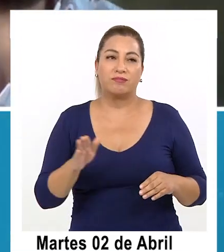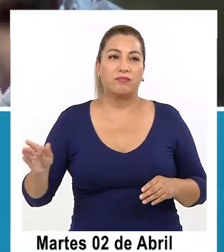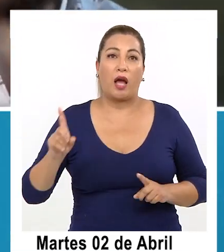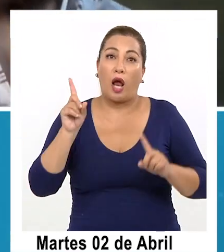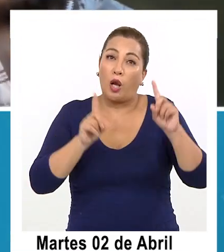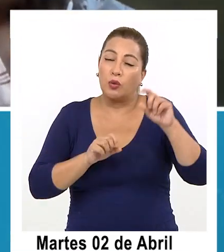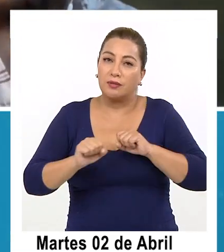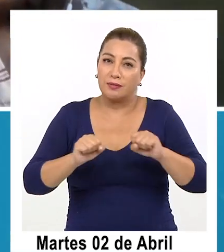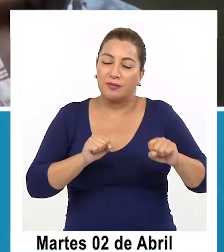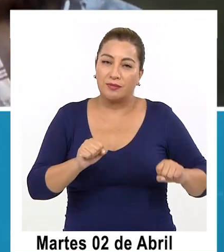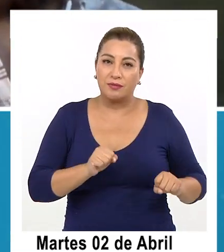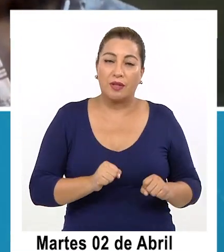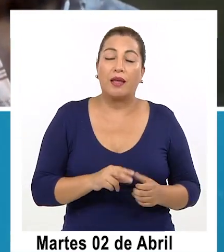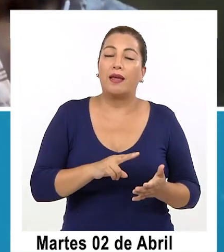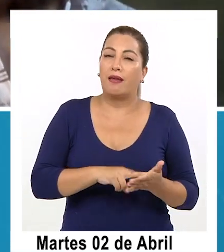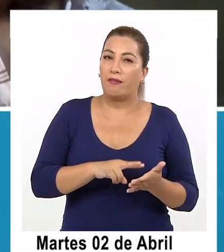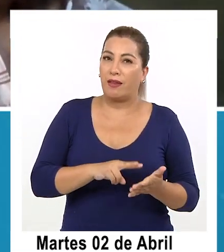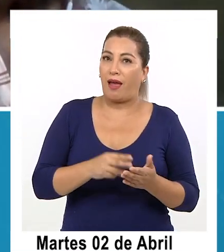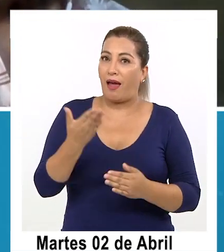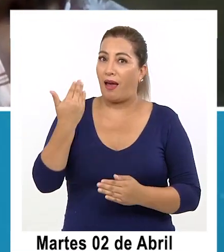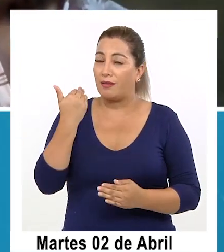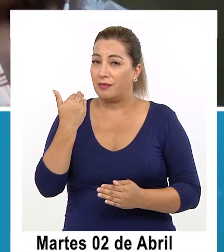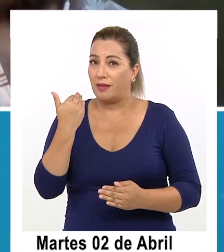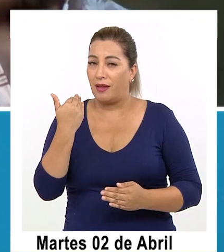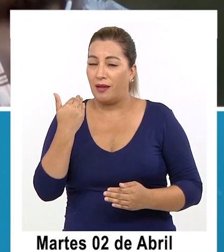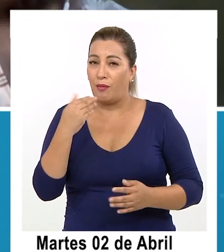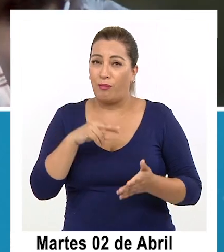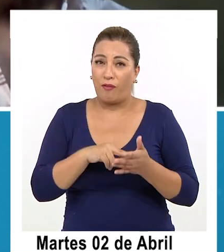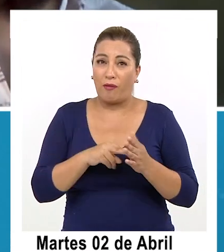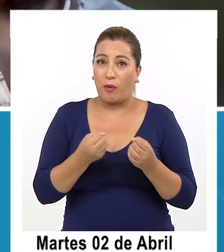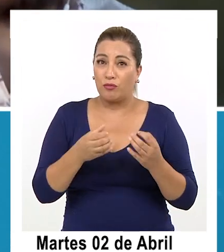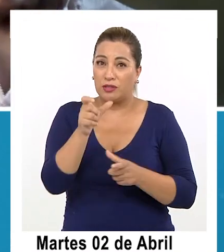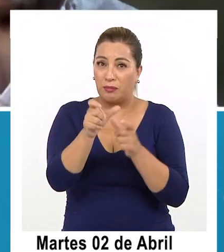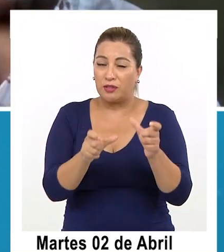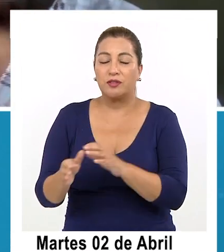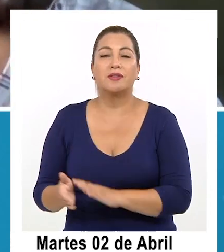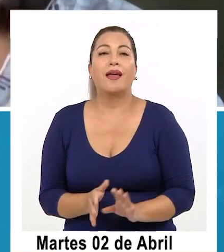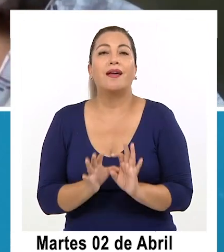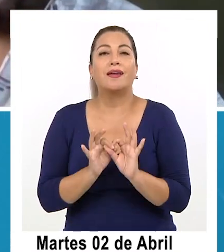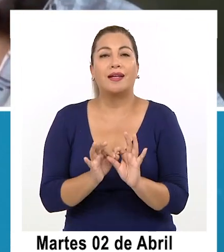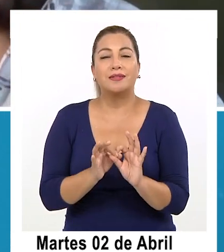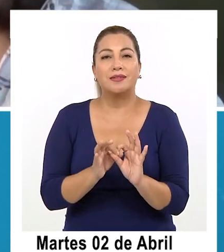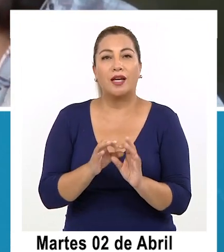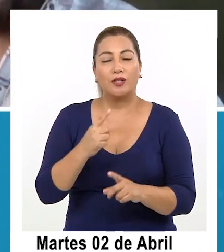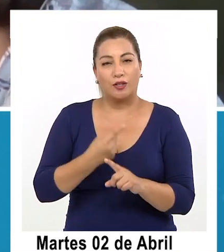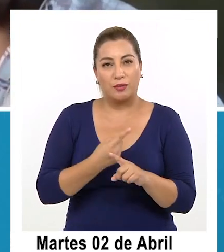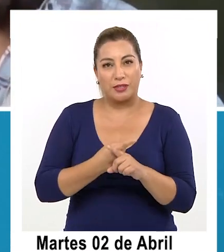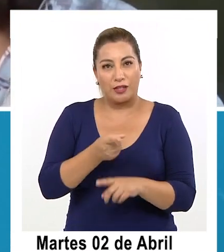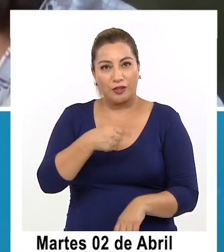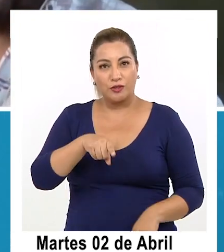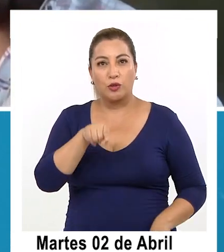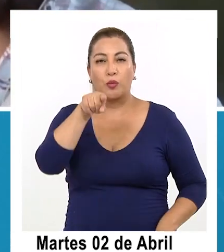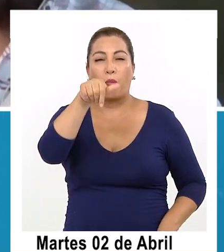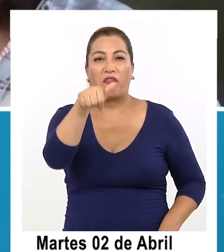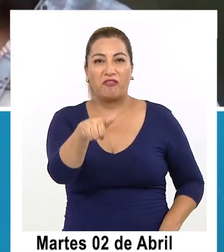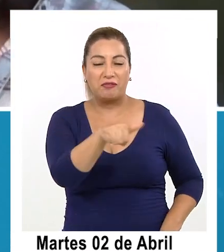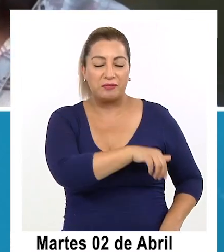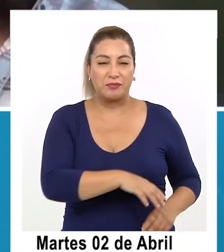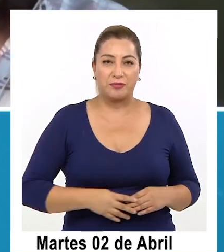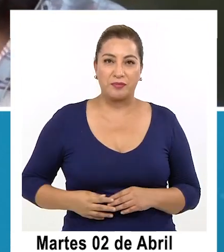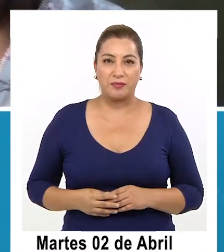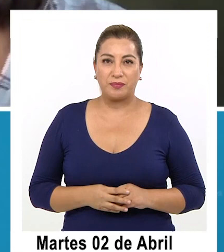magnitud que sin duda impactó mucho la vida a todas las personas ok gracias claudia por haber estado con nosotros que estés muy bien